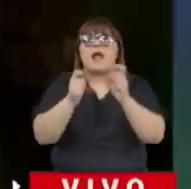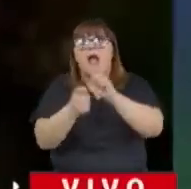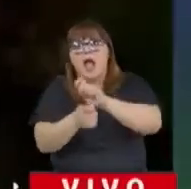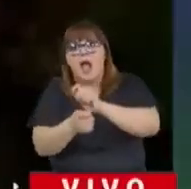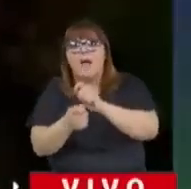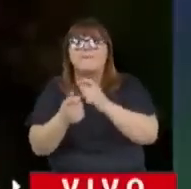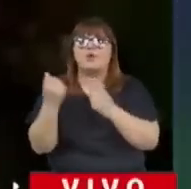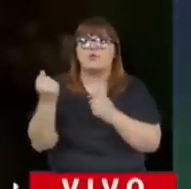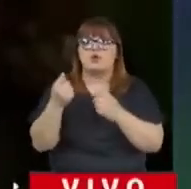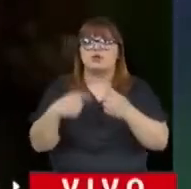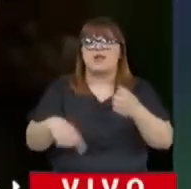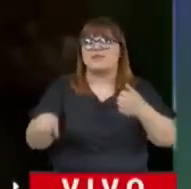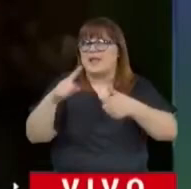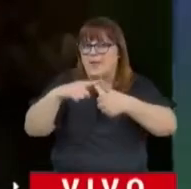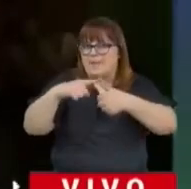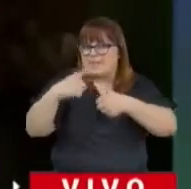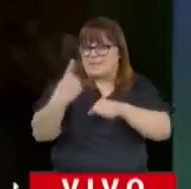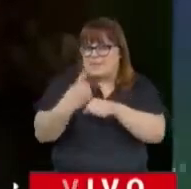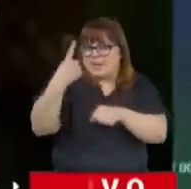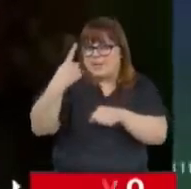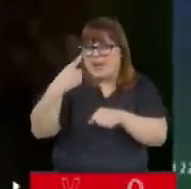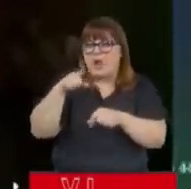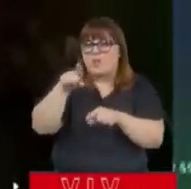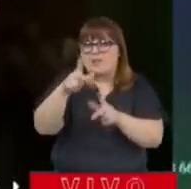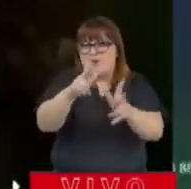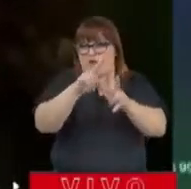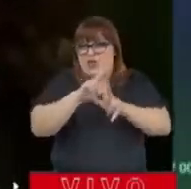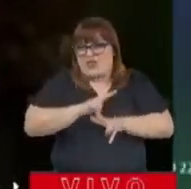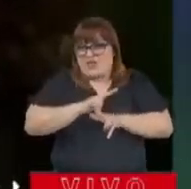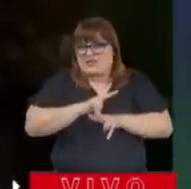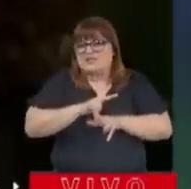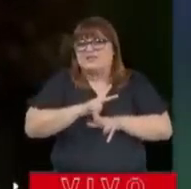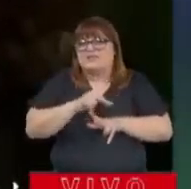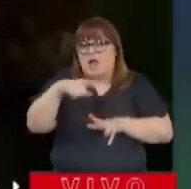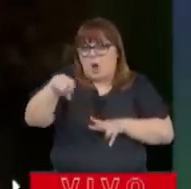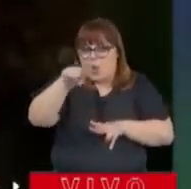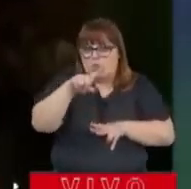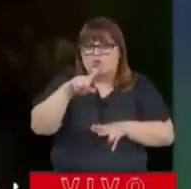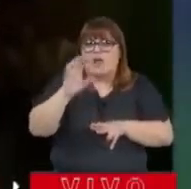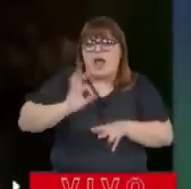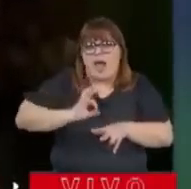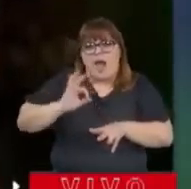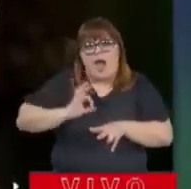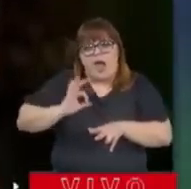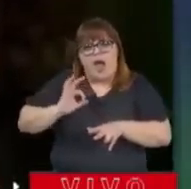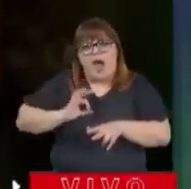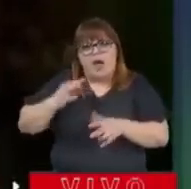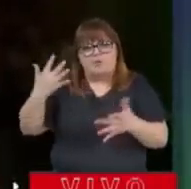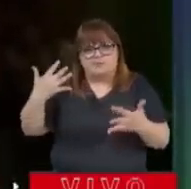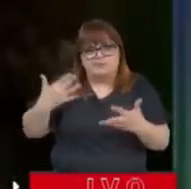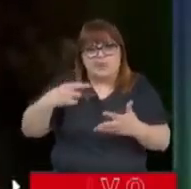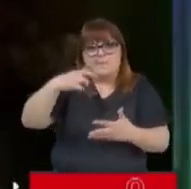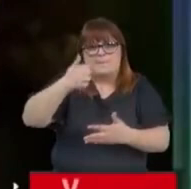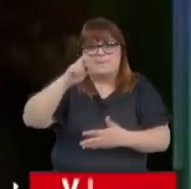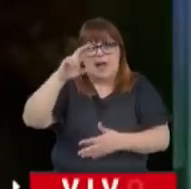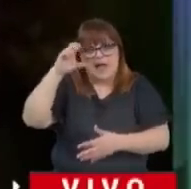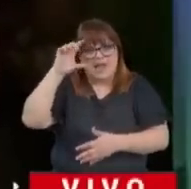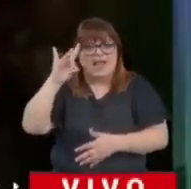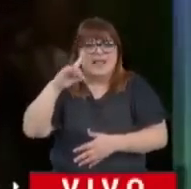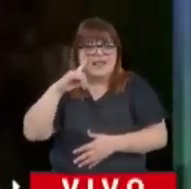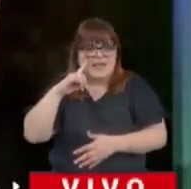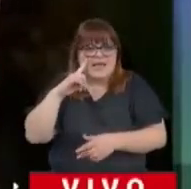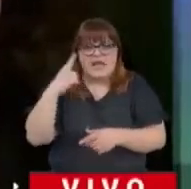a la cabeza, ¿no? Siempre con esto que ustedes estaban diciendo también de tantos años con Paredi.